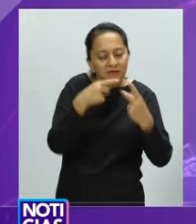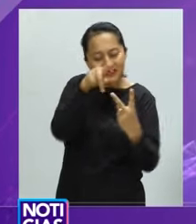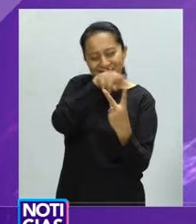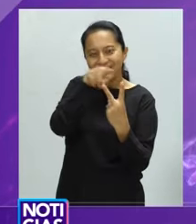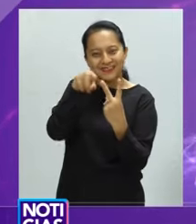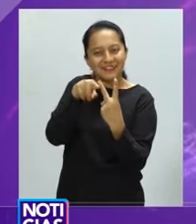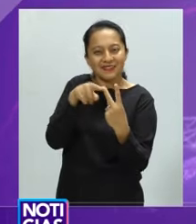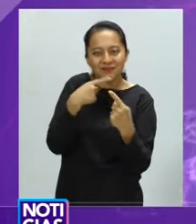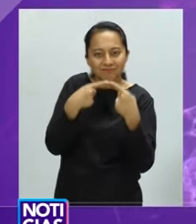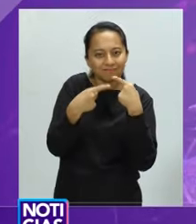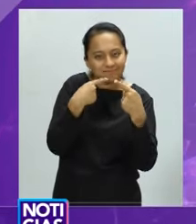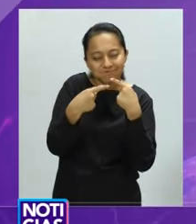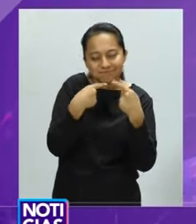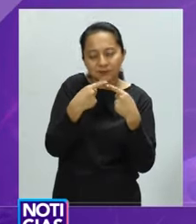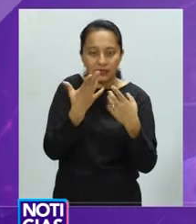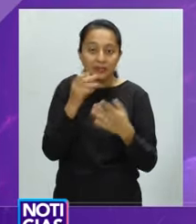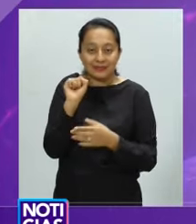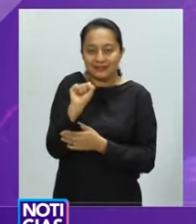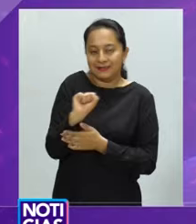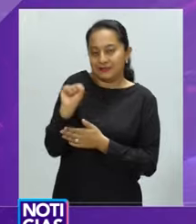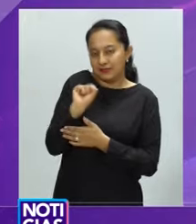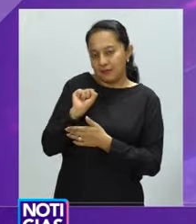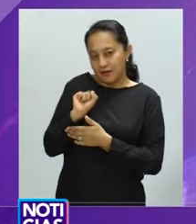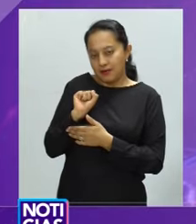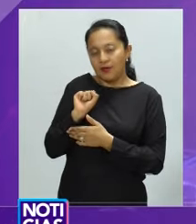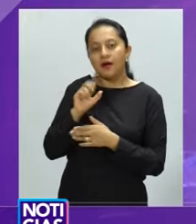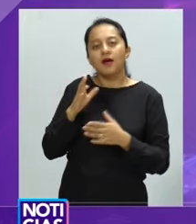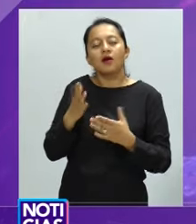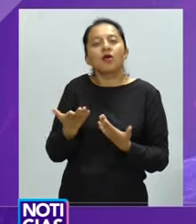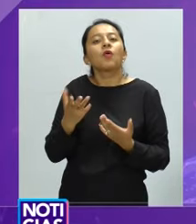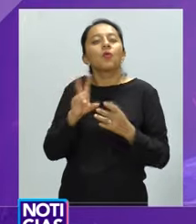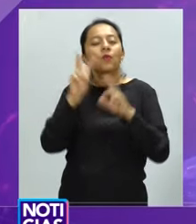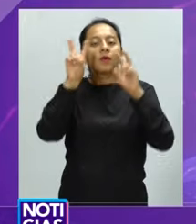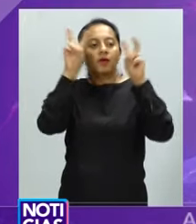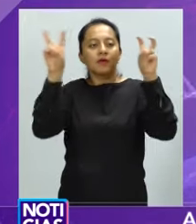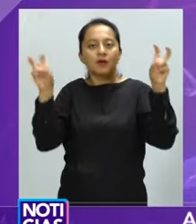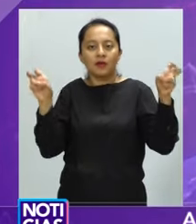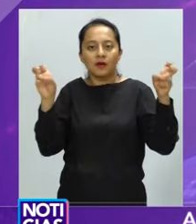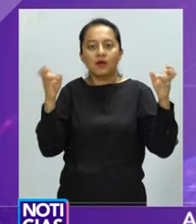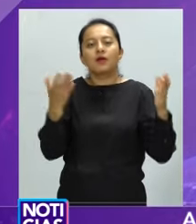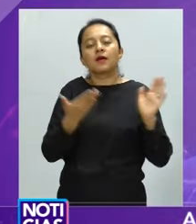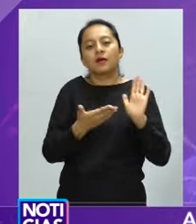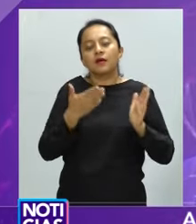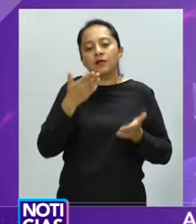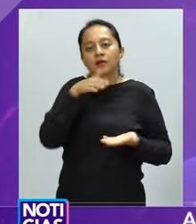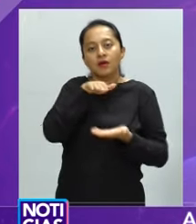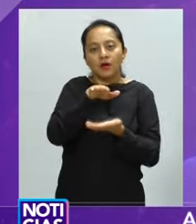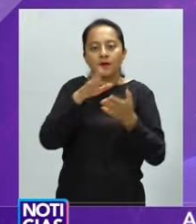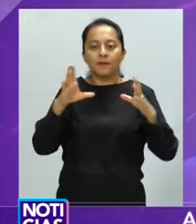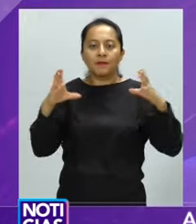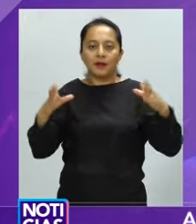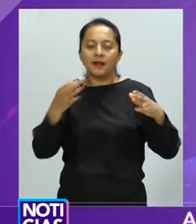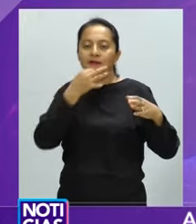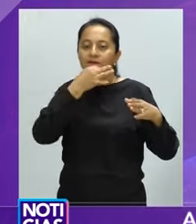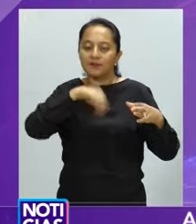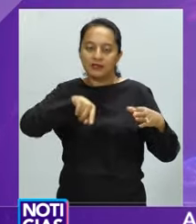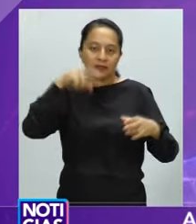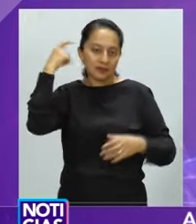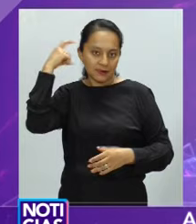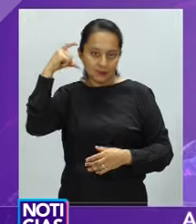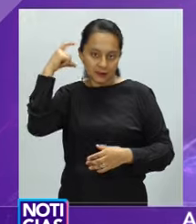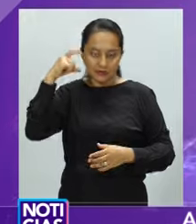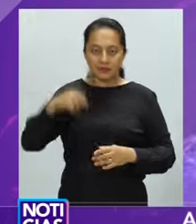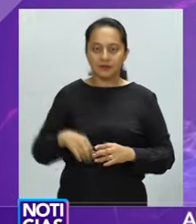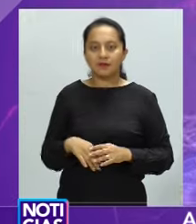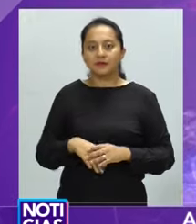High Festival en Querétaro. Con imágenes de Manuel Tobar, informo para Noticias RTQ, Aurora Vizcaíno Ruiz.